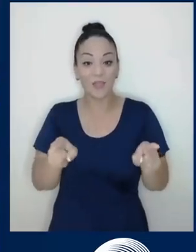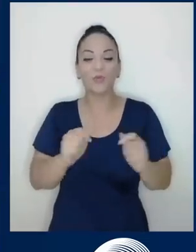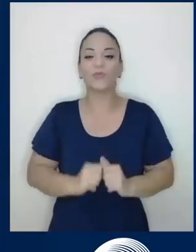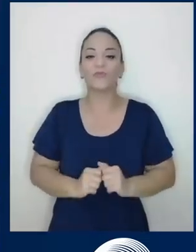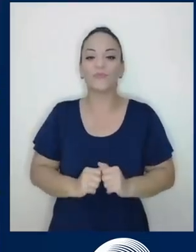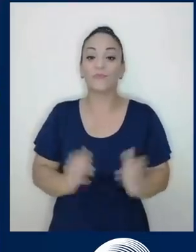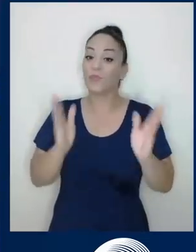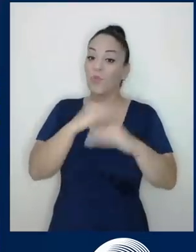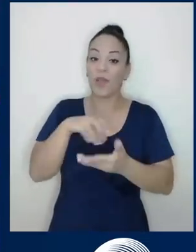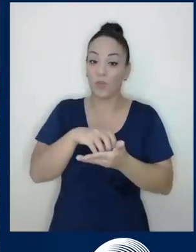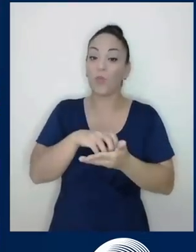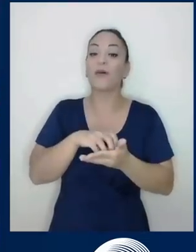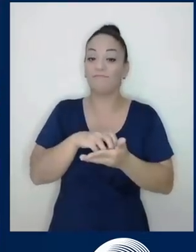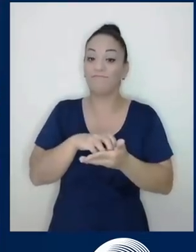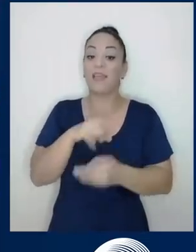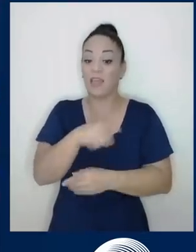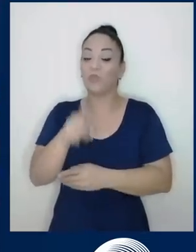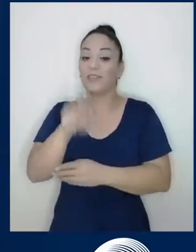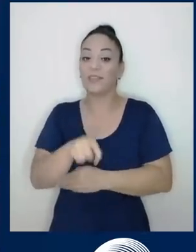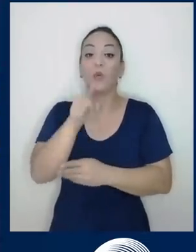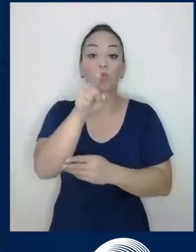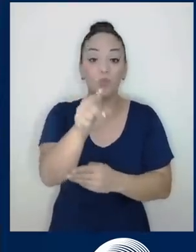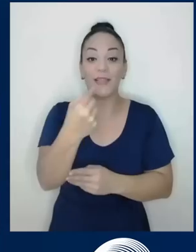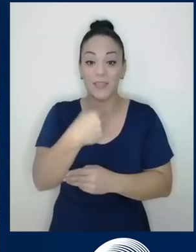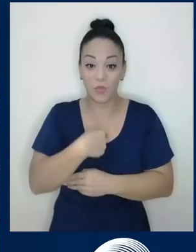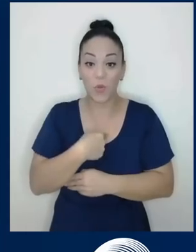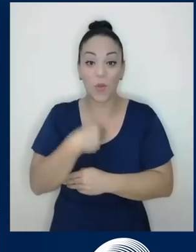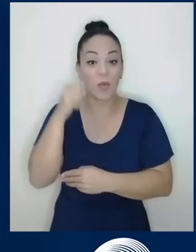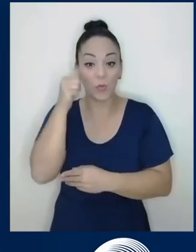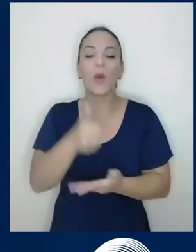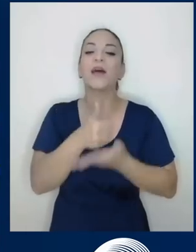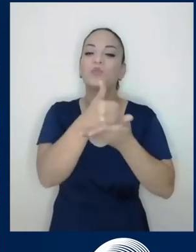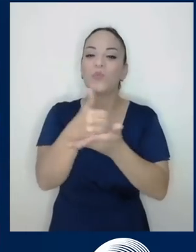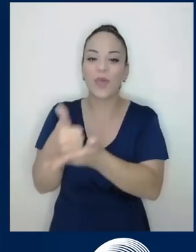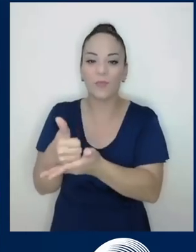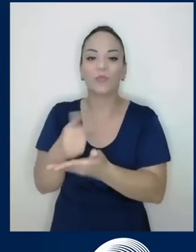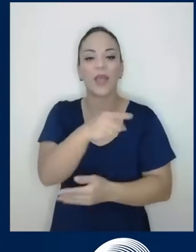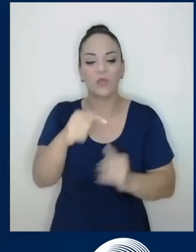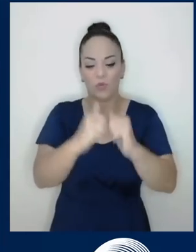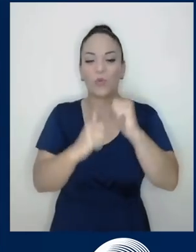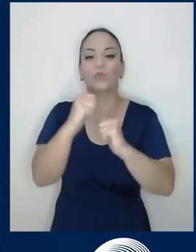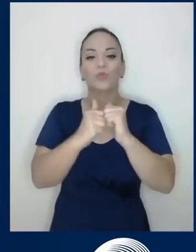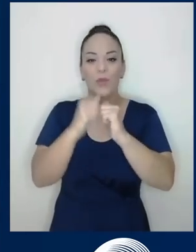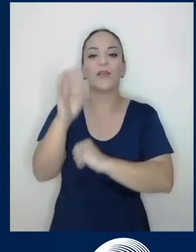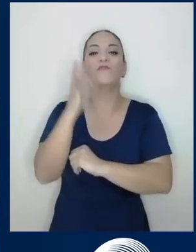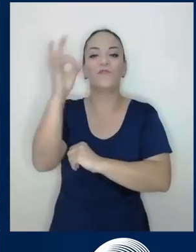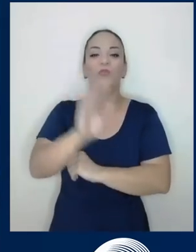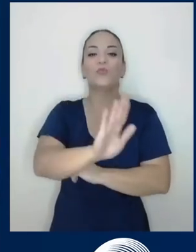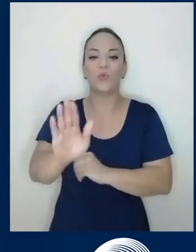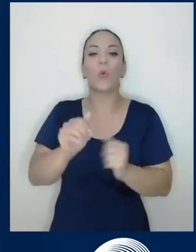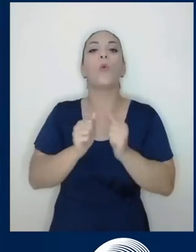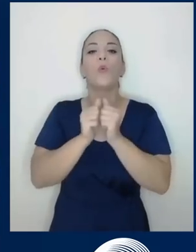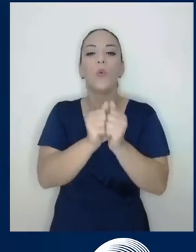duda, necesitan que usted y yo les ayudemos a construir ese futuro